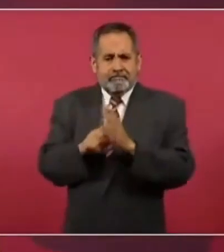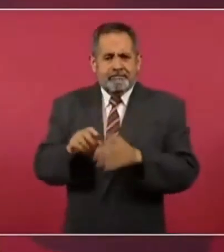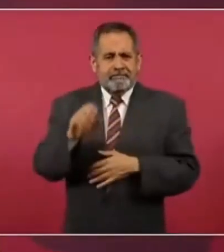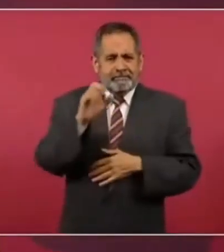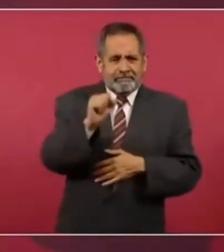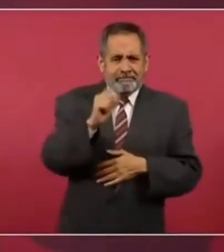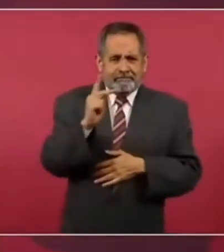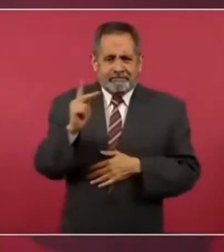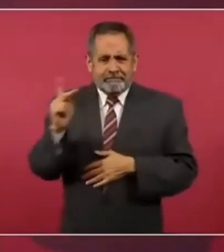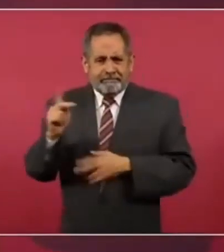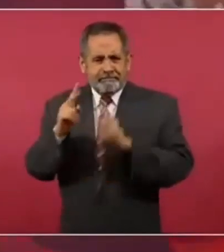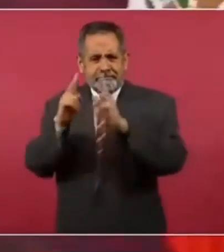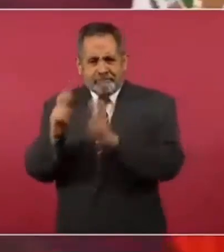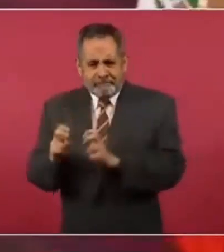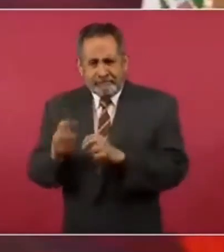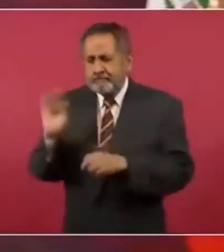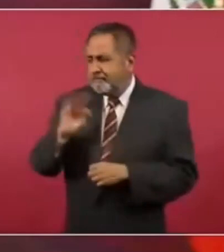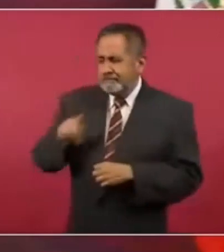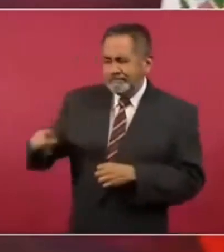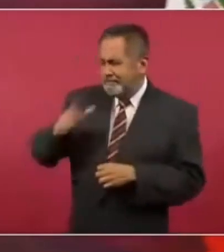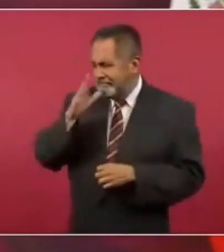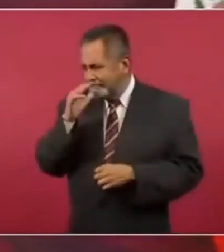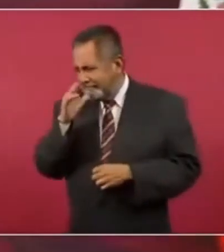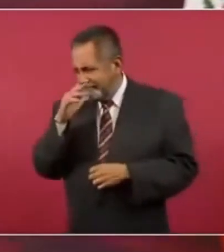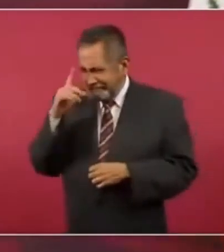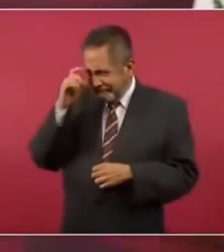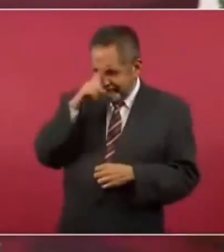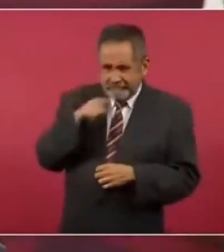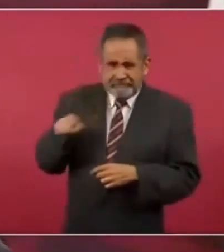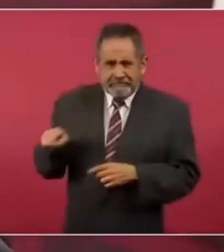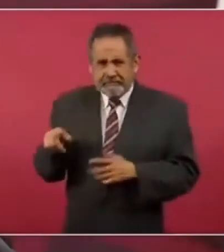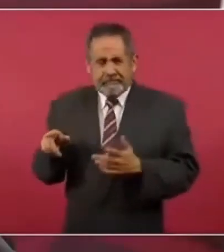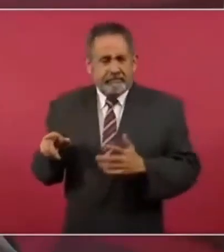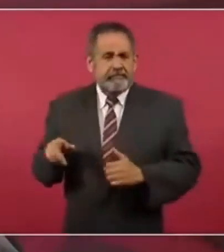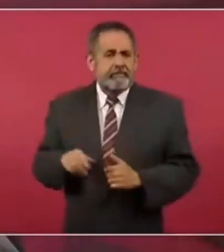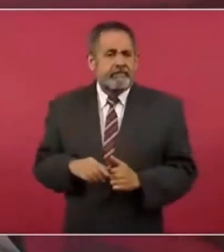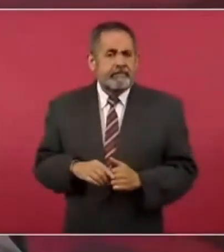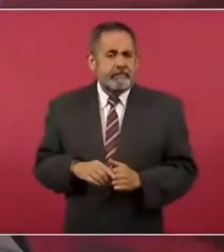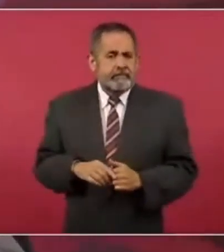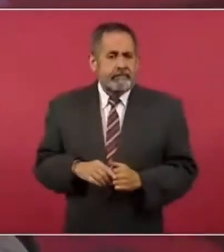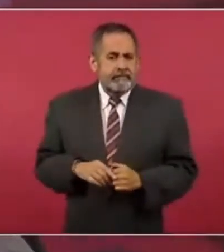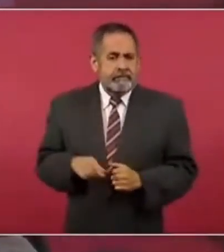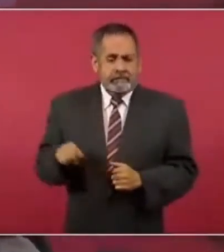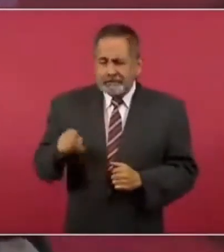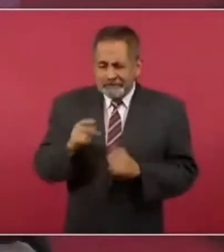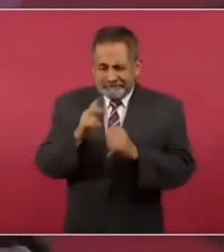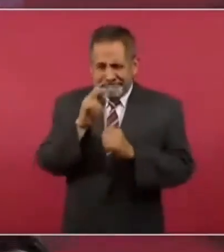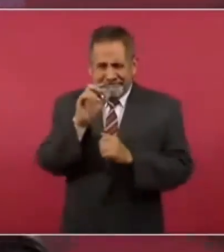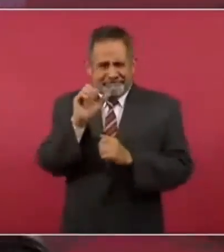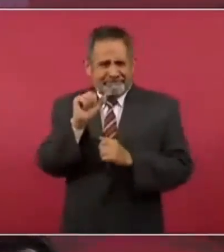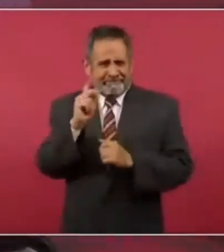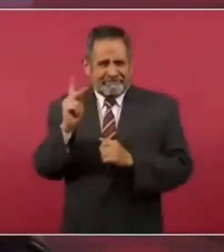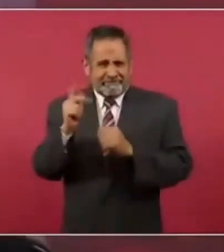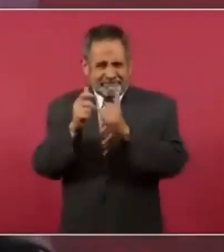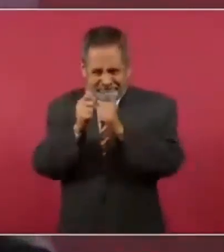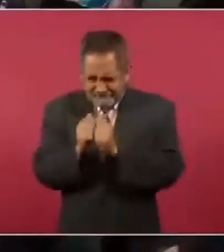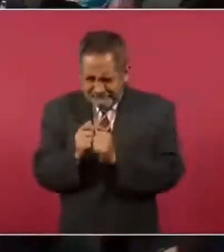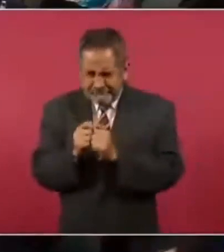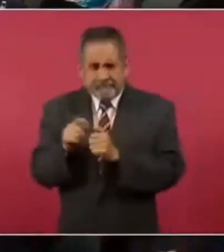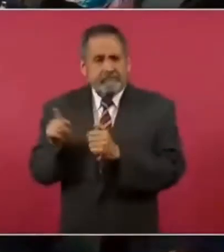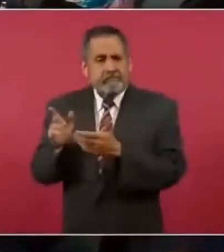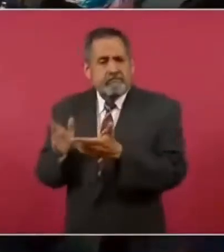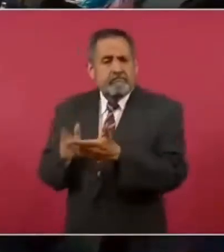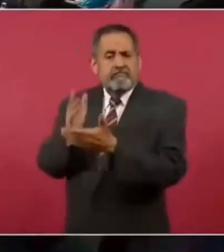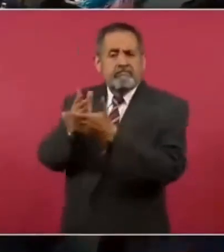pero si les cuesta trabajo usarla, que vayan a